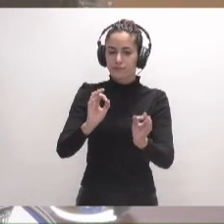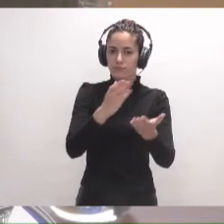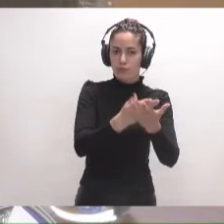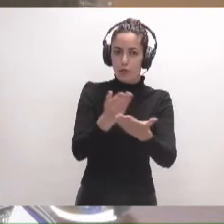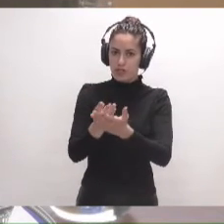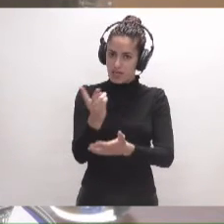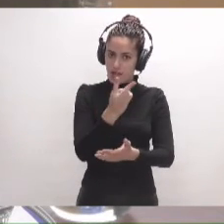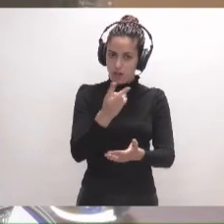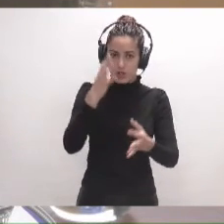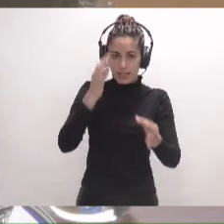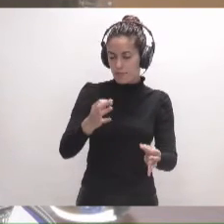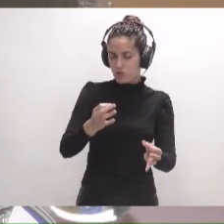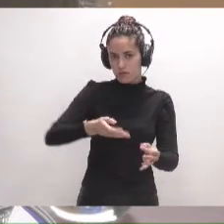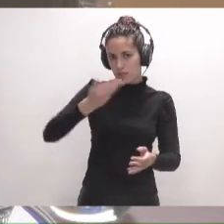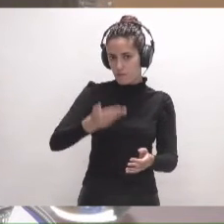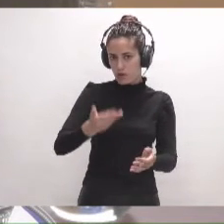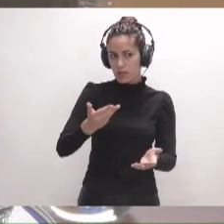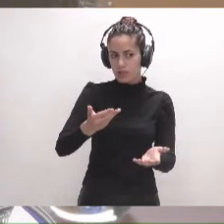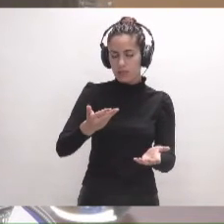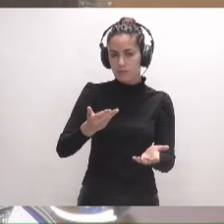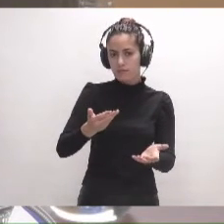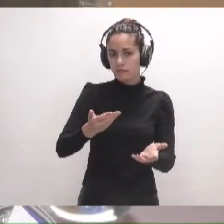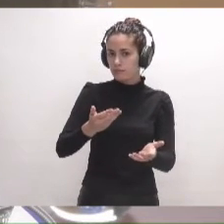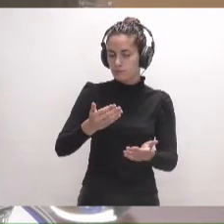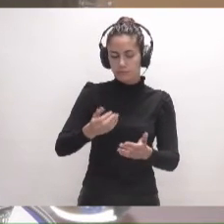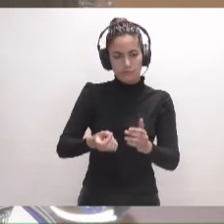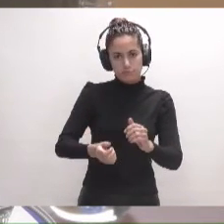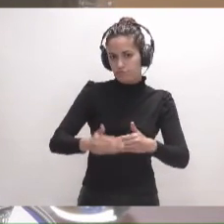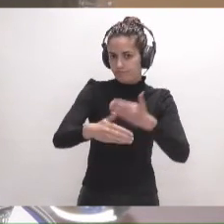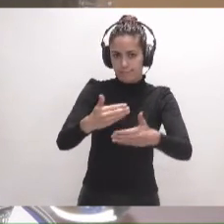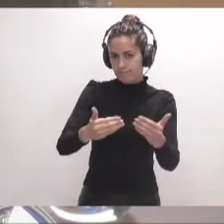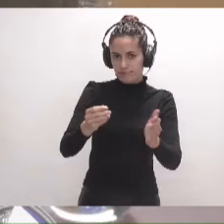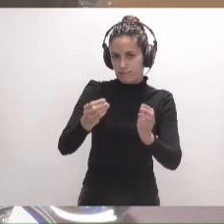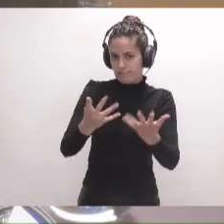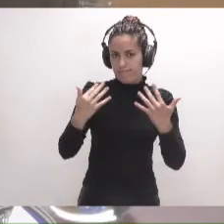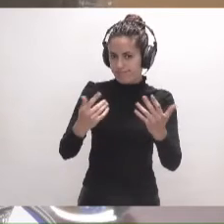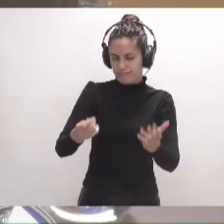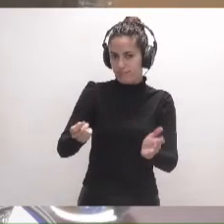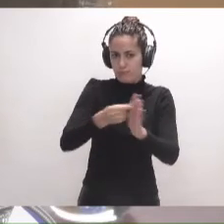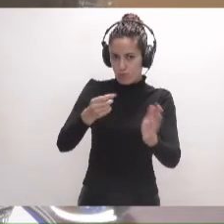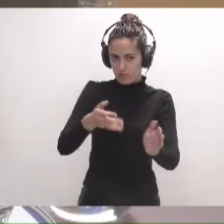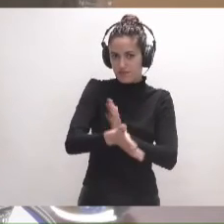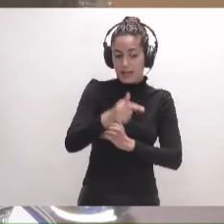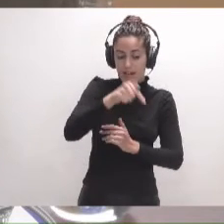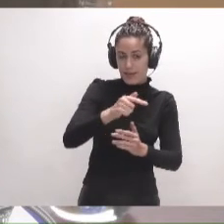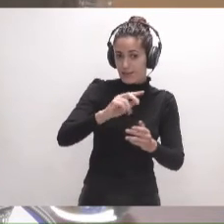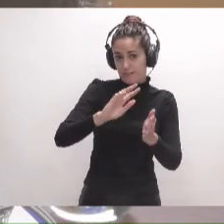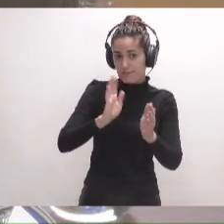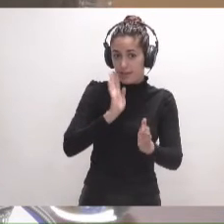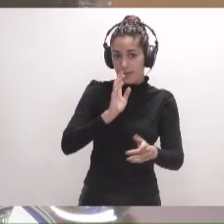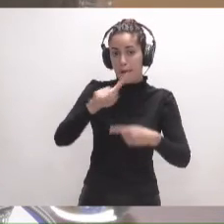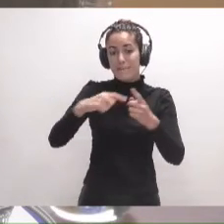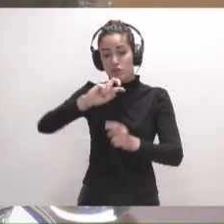propuestas, que creemos que son vital, de vital importancia, salgan adelante lo más rápidamente posible. No solamente estas, sino todas